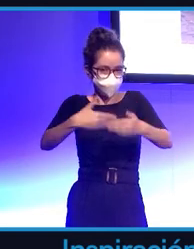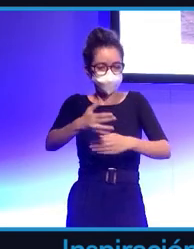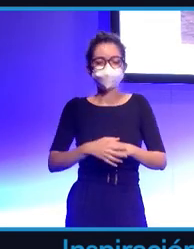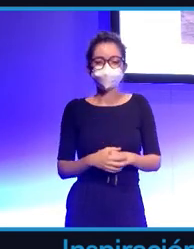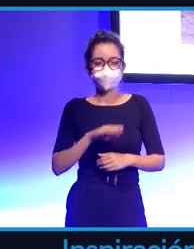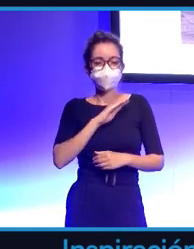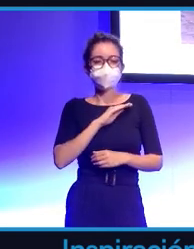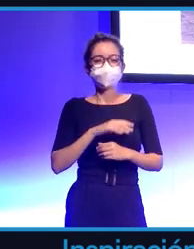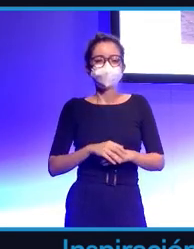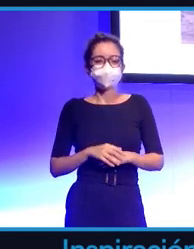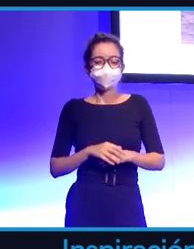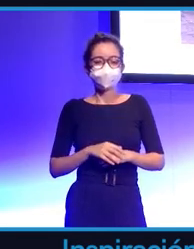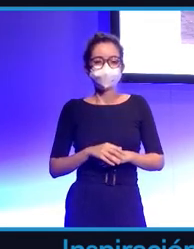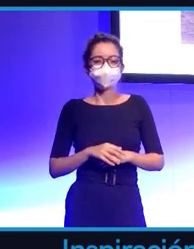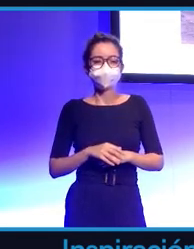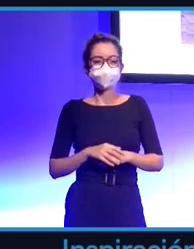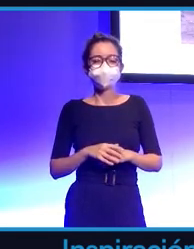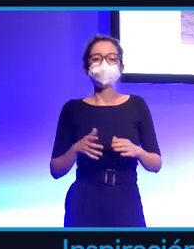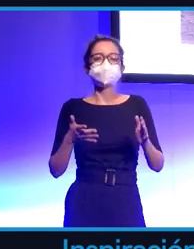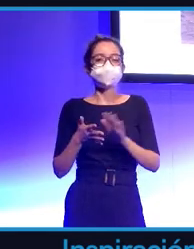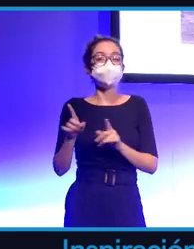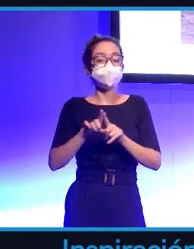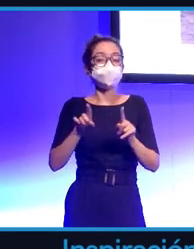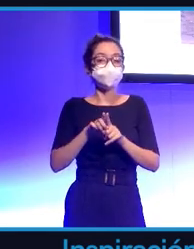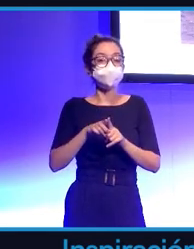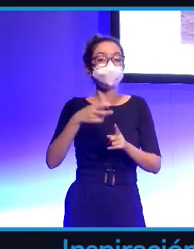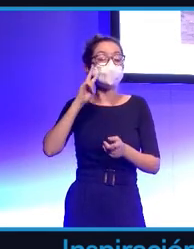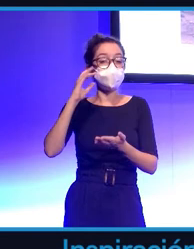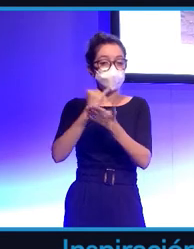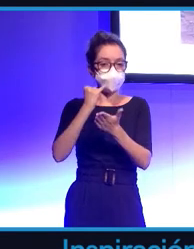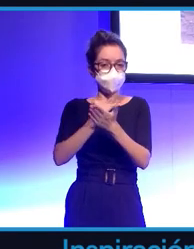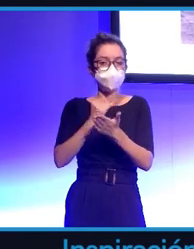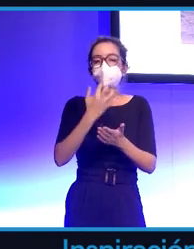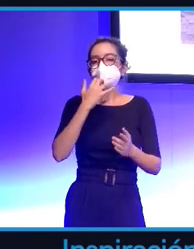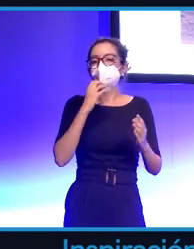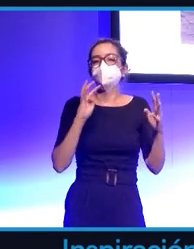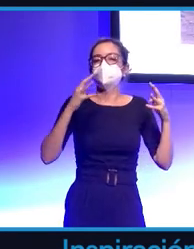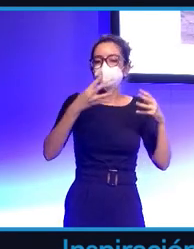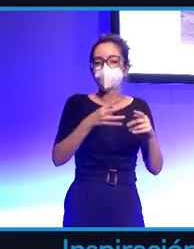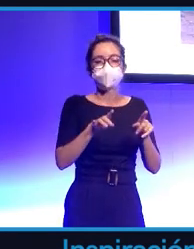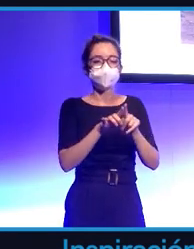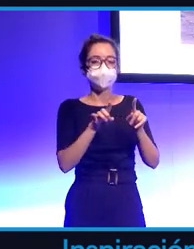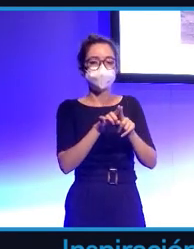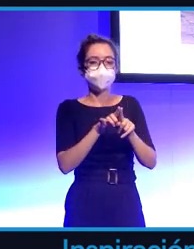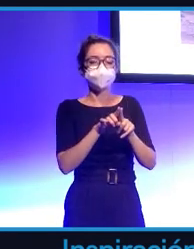muy importante es la experimentación que igual que en internet por ejemplo tú haces clic, ves mucha información inmediata,